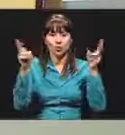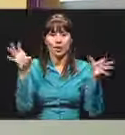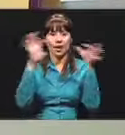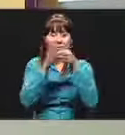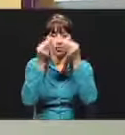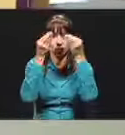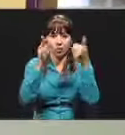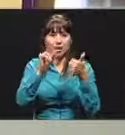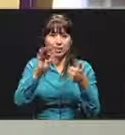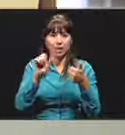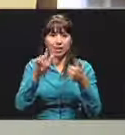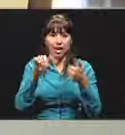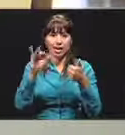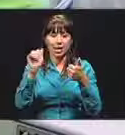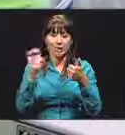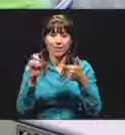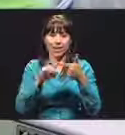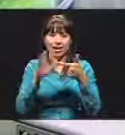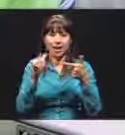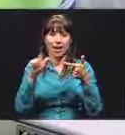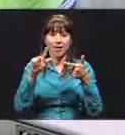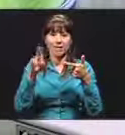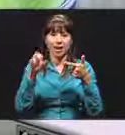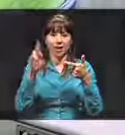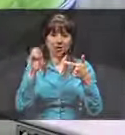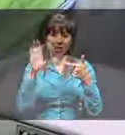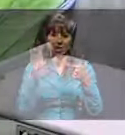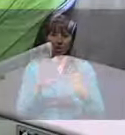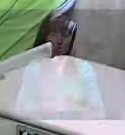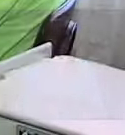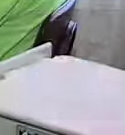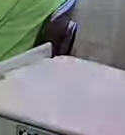Para Nexos informaron Natalia Esquivel y Álvaro Centeno.